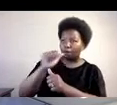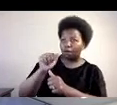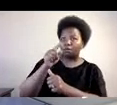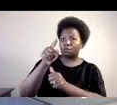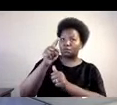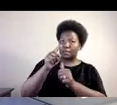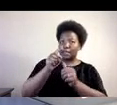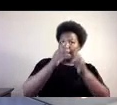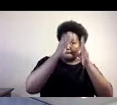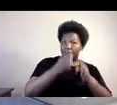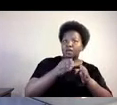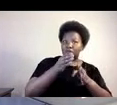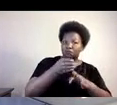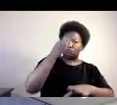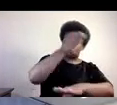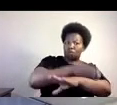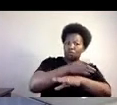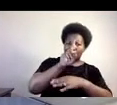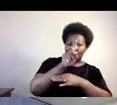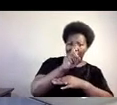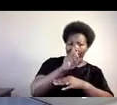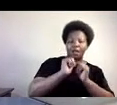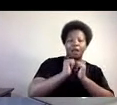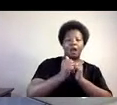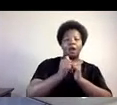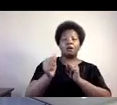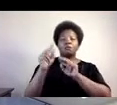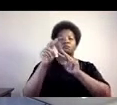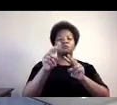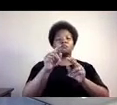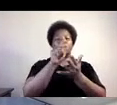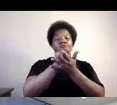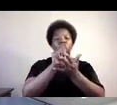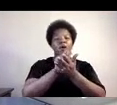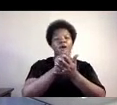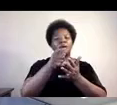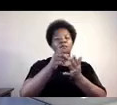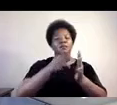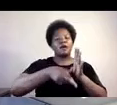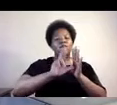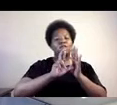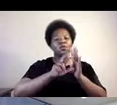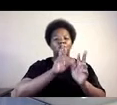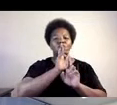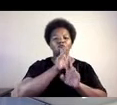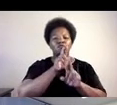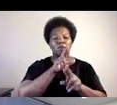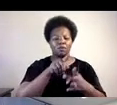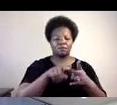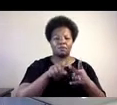disponibles a todos los individuos, el progreso y de todos los reportes, las